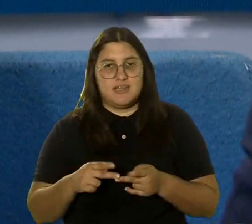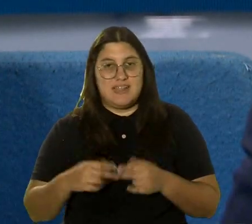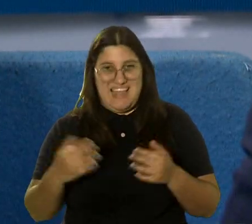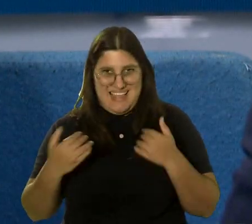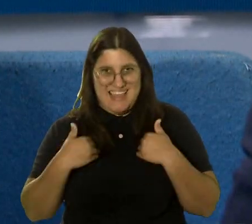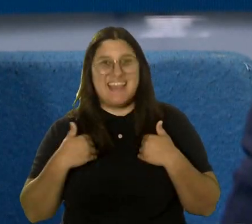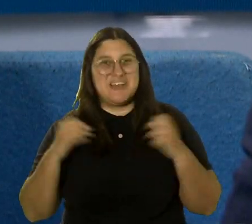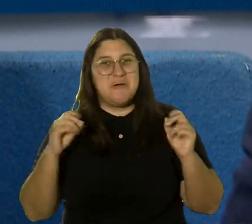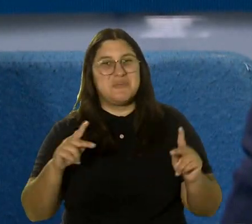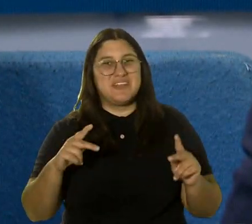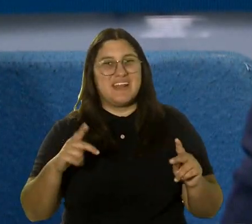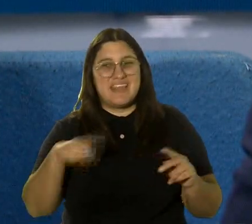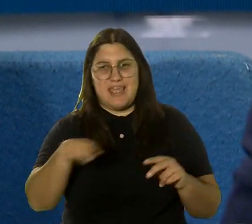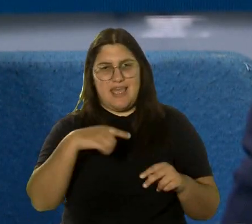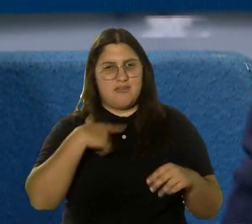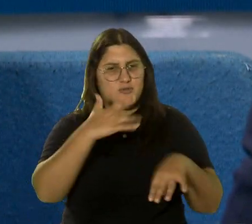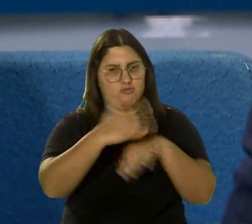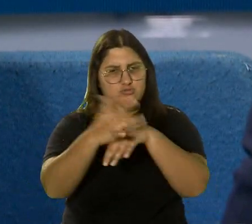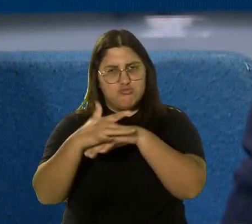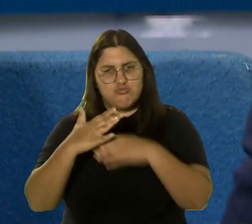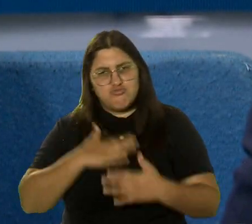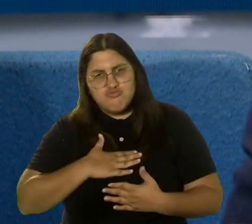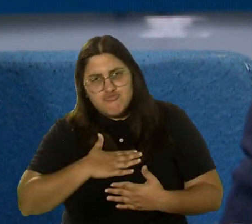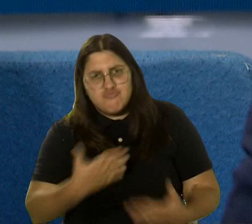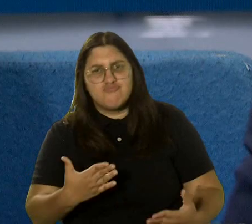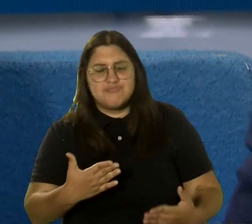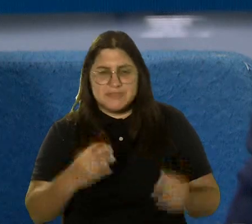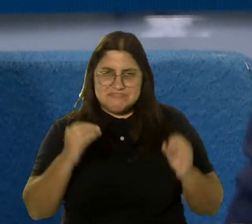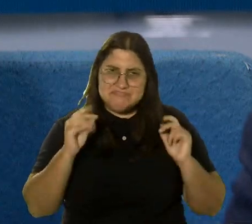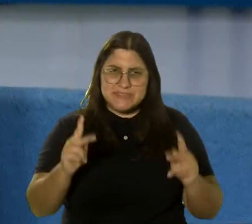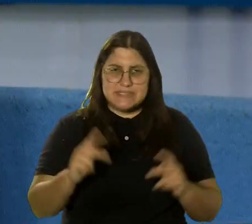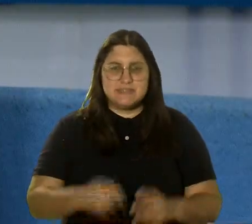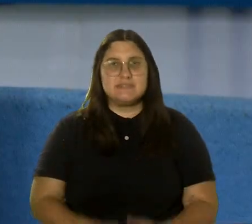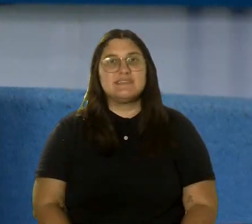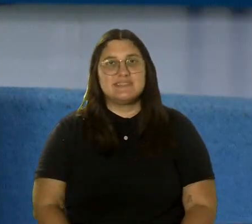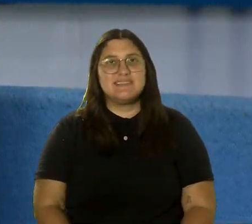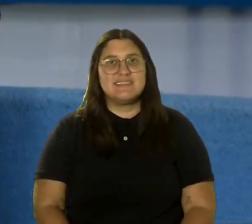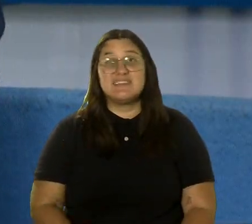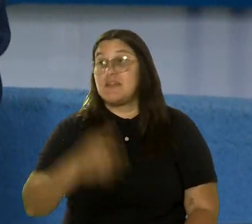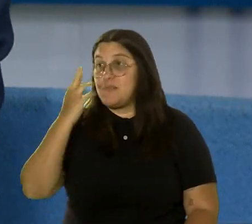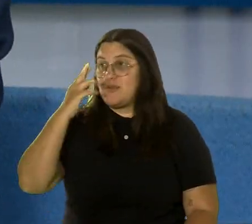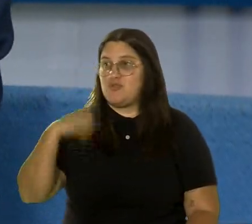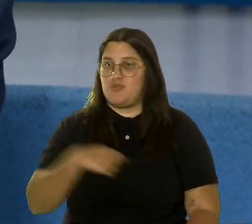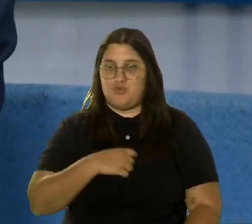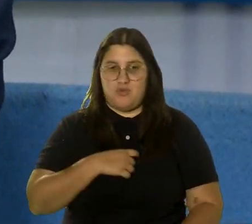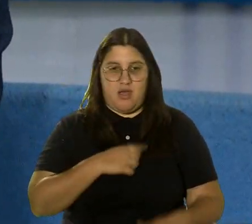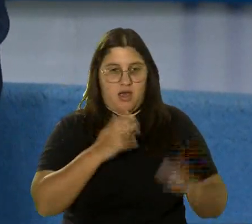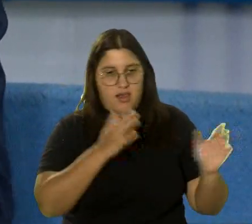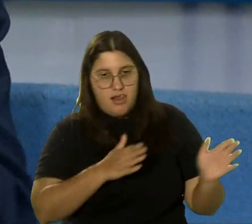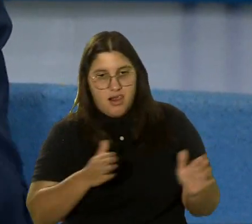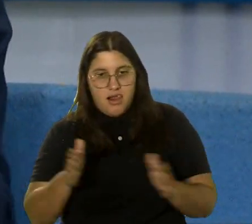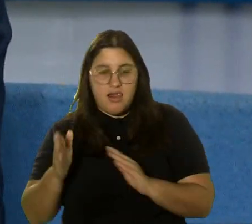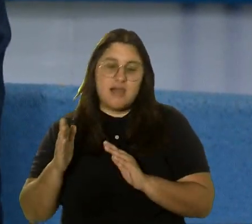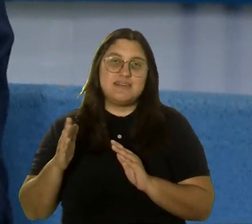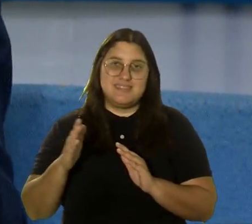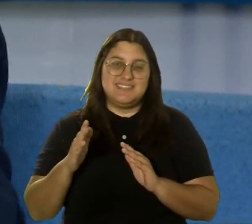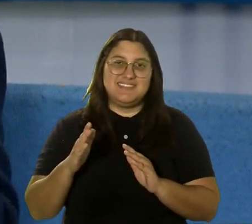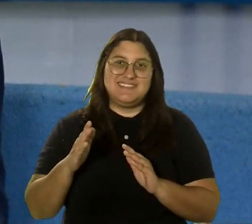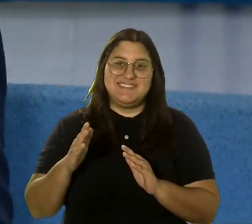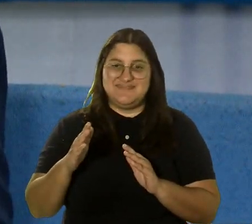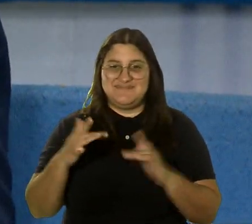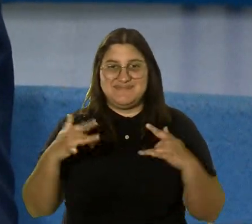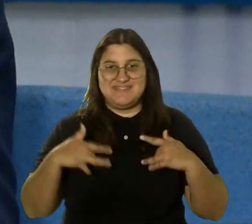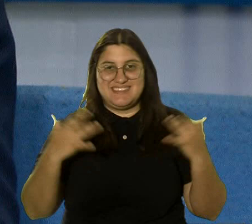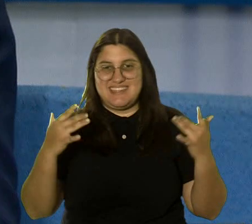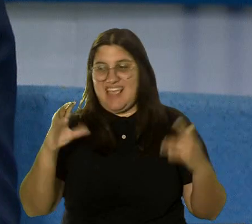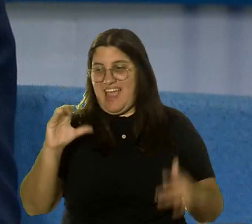dispuestos a darle esa oportunidad a cada uno de estos empresarios. Por eso para nosotros cuando estábamos diseñando el evento y Carlos ha estado desde el principio en esas